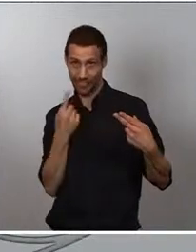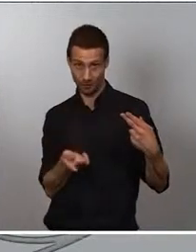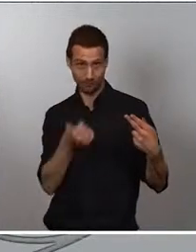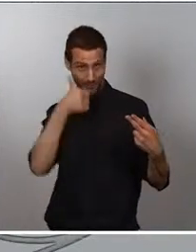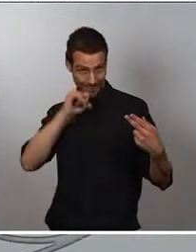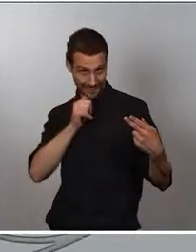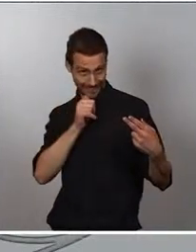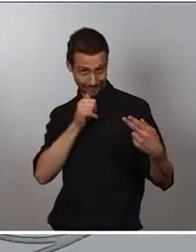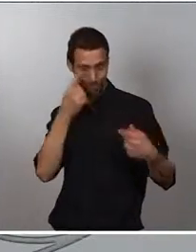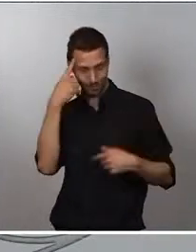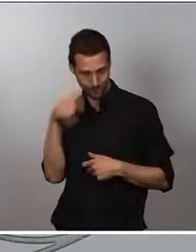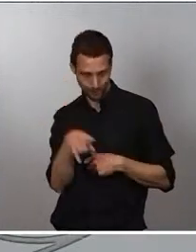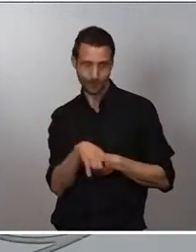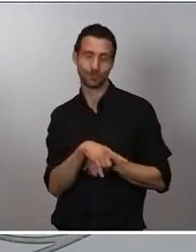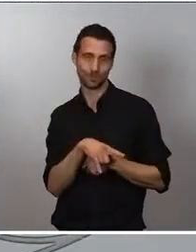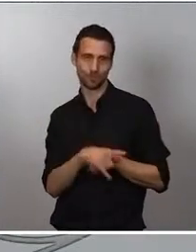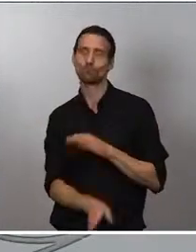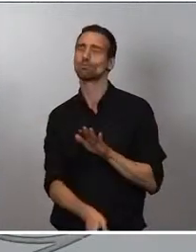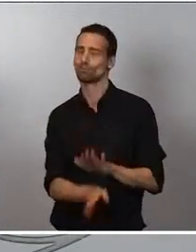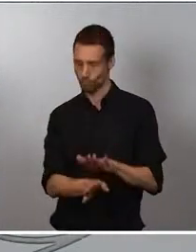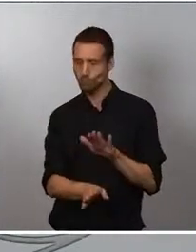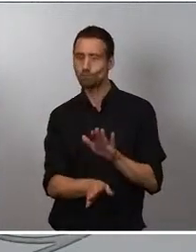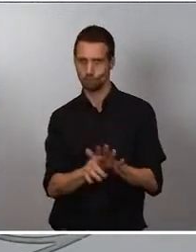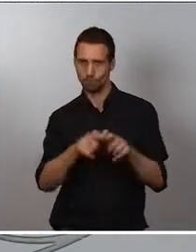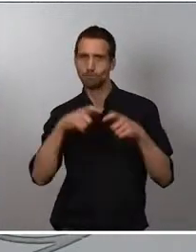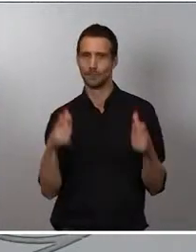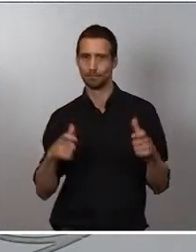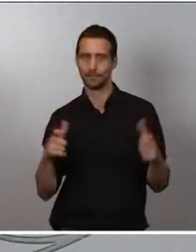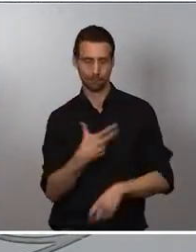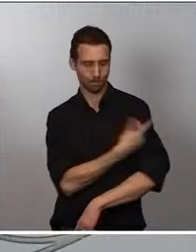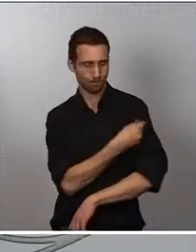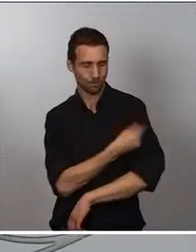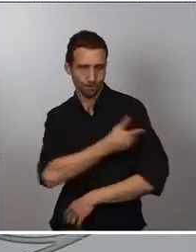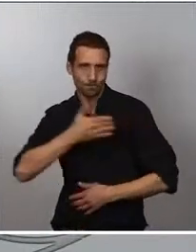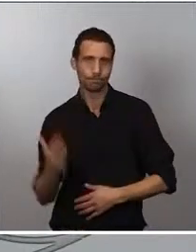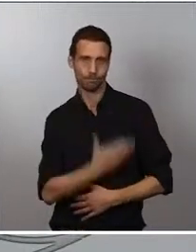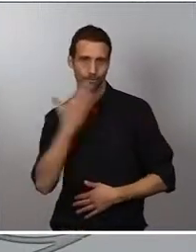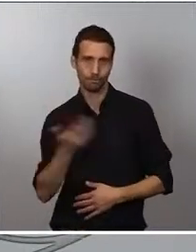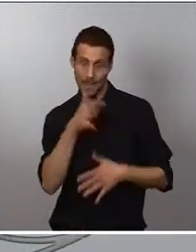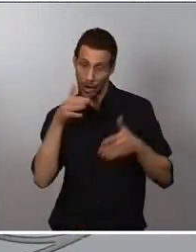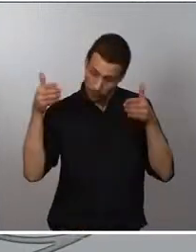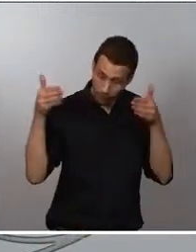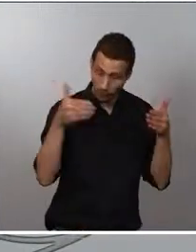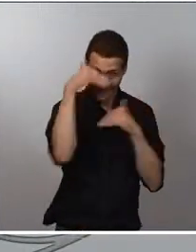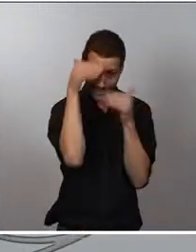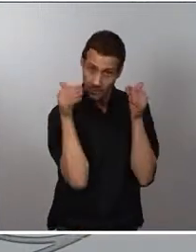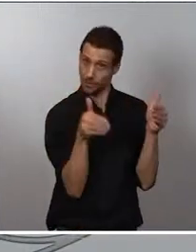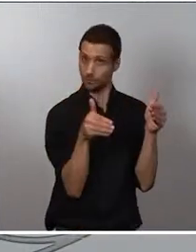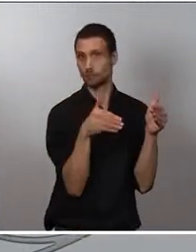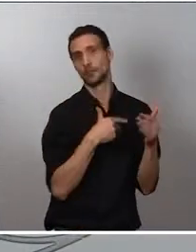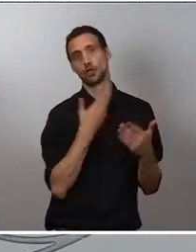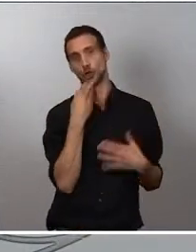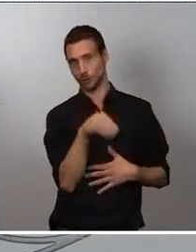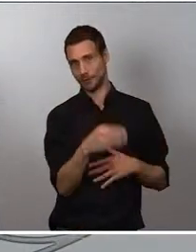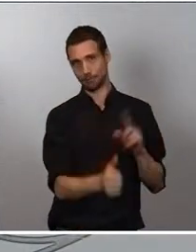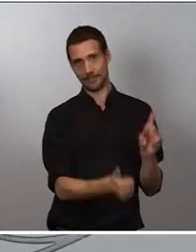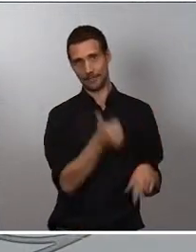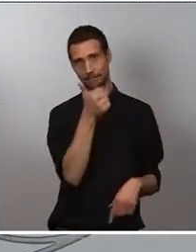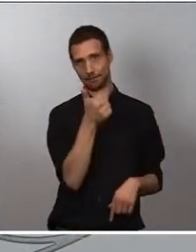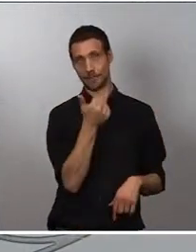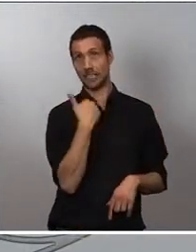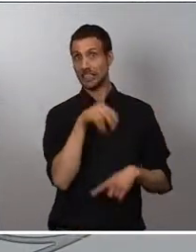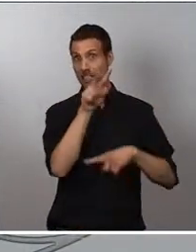aumentando el ritmo de vacunación, especialmente ahora entre los grupos de edad más jóvenes, ya casi más de dos tercios, esto es el 68%